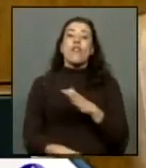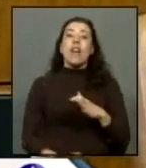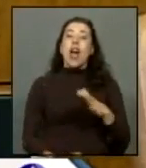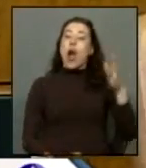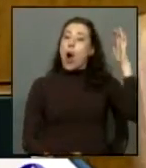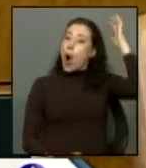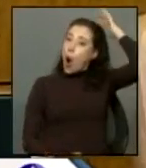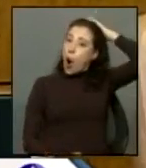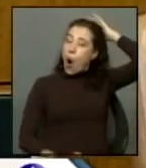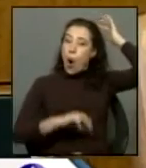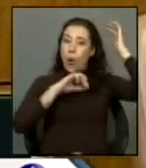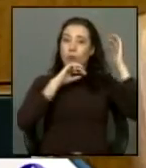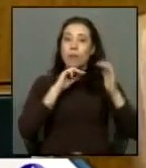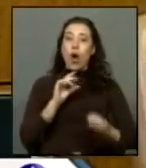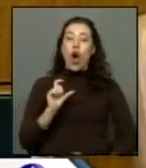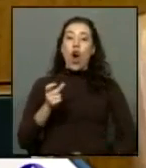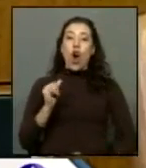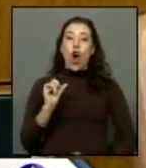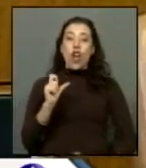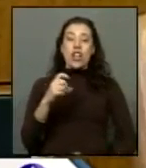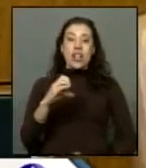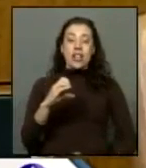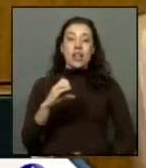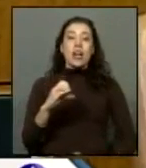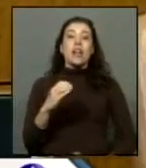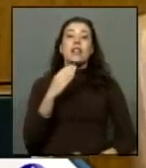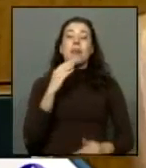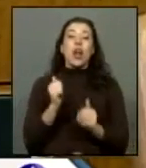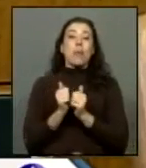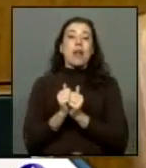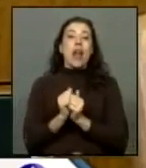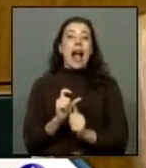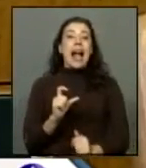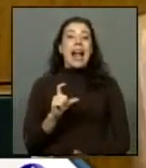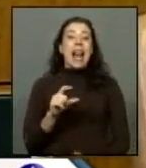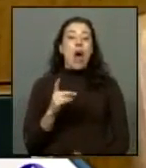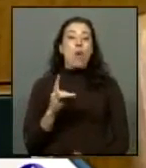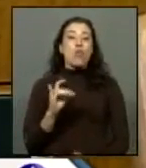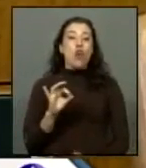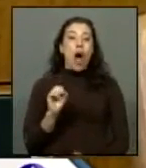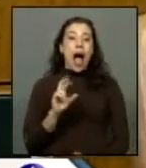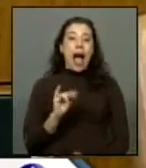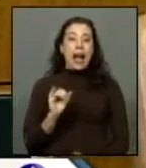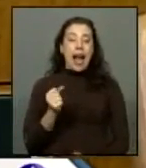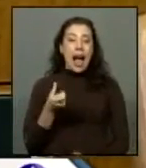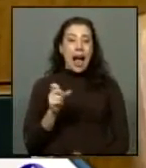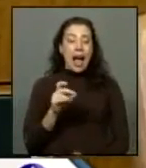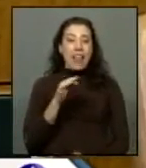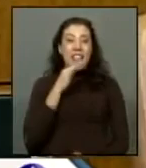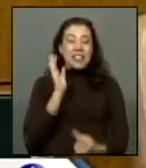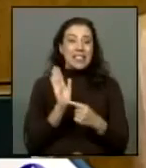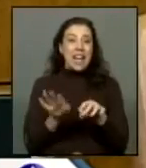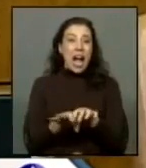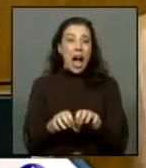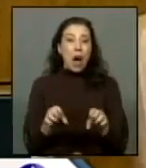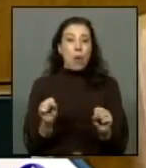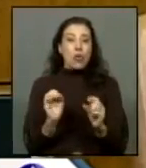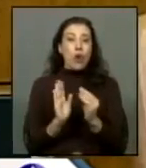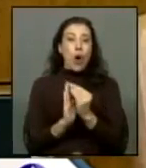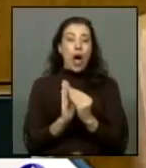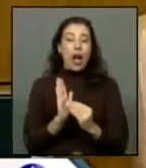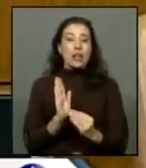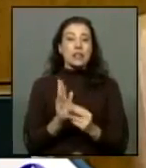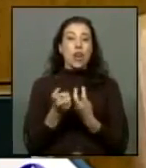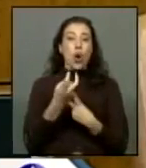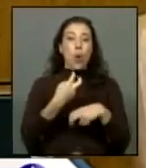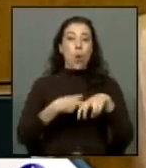Alejandro Goych y nuestro colega Claudio de Arriagada señalan que ese acuerdo tiene como antecedente las